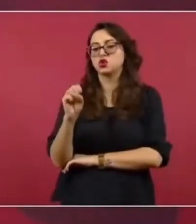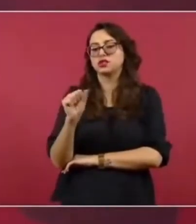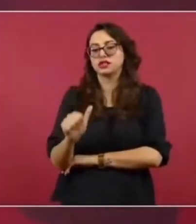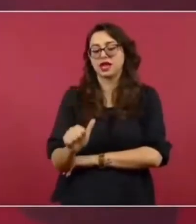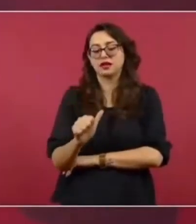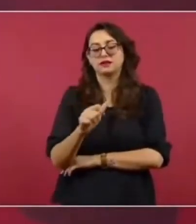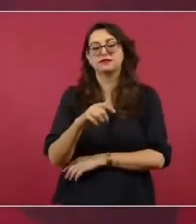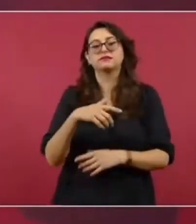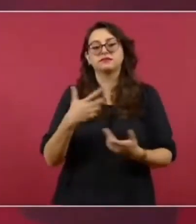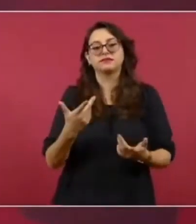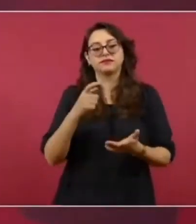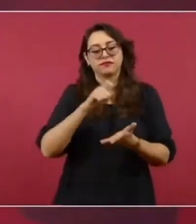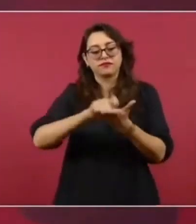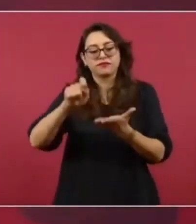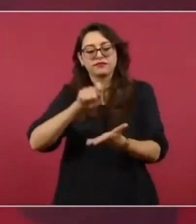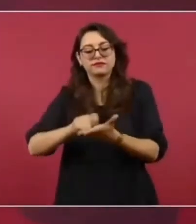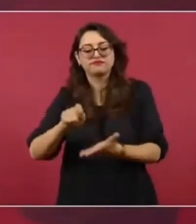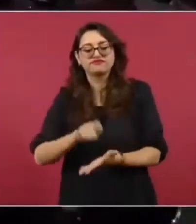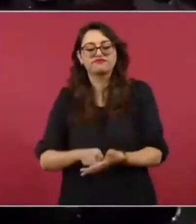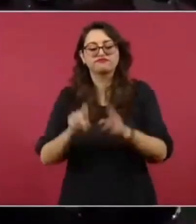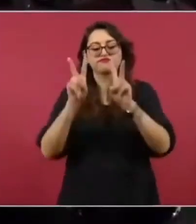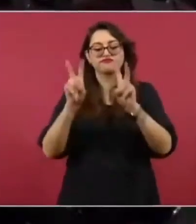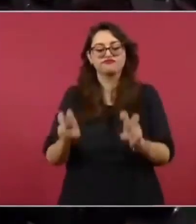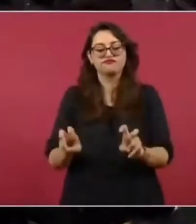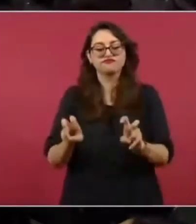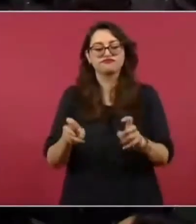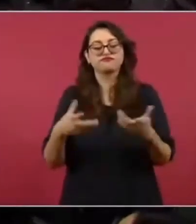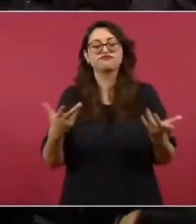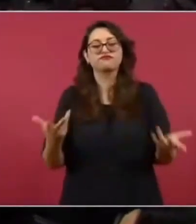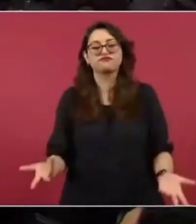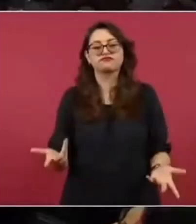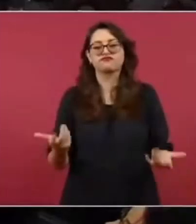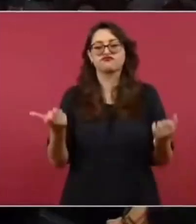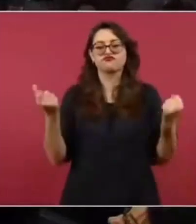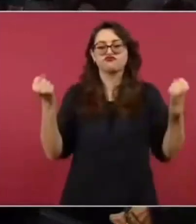como ya no se podía mantener